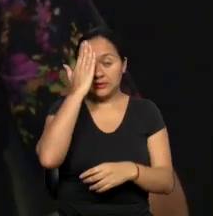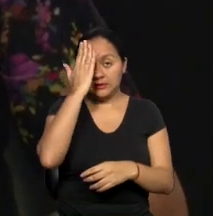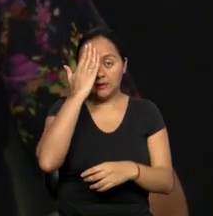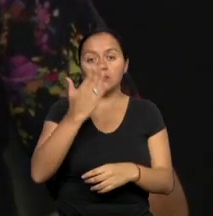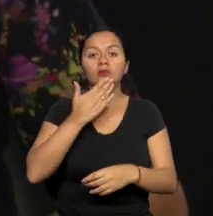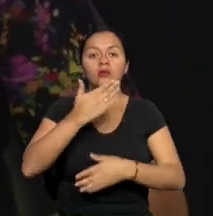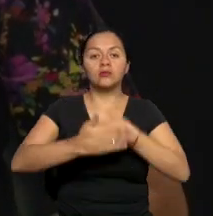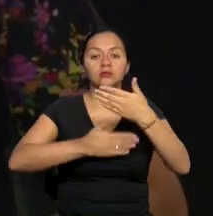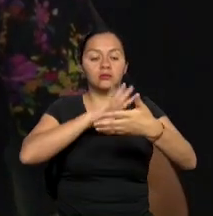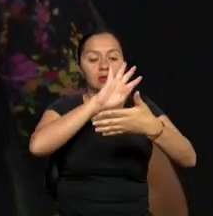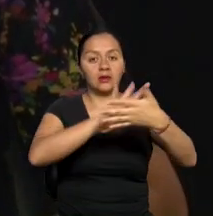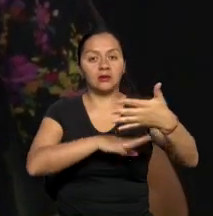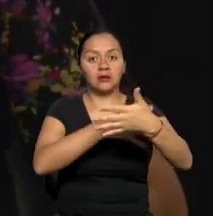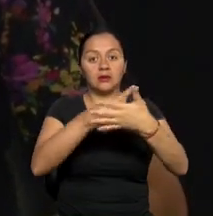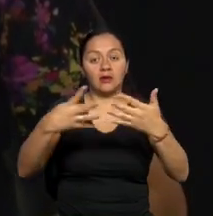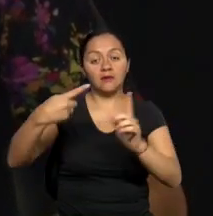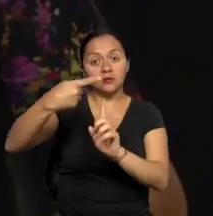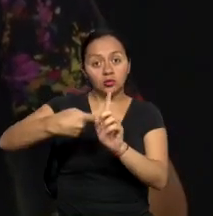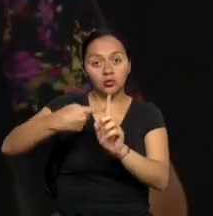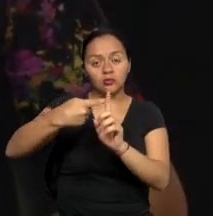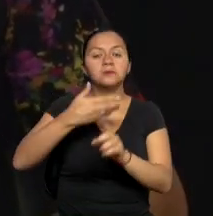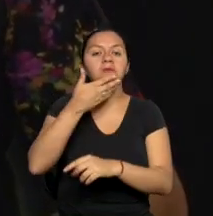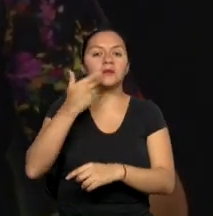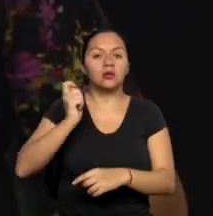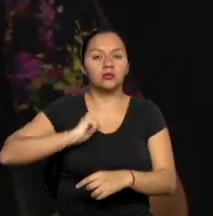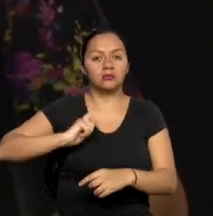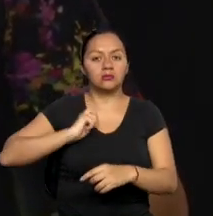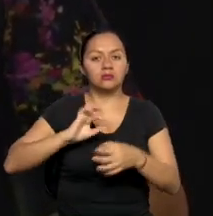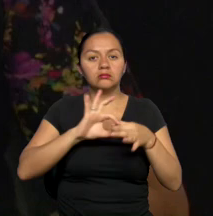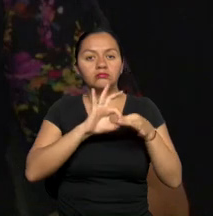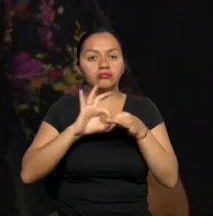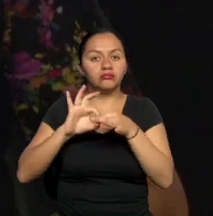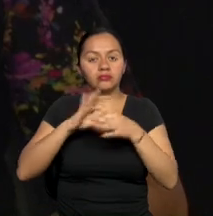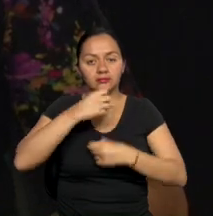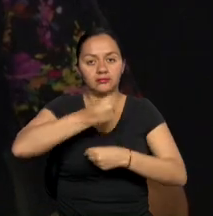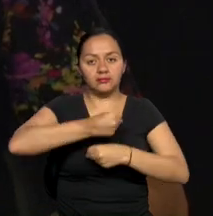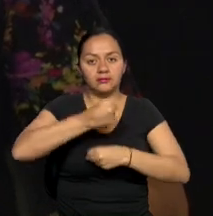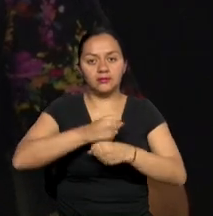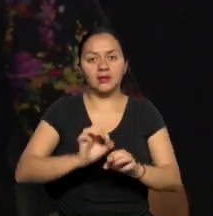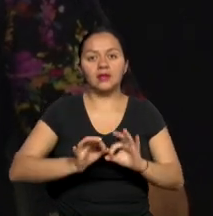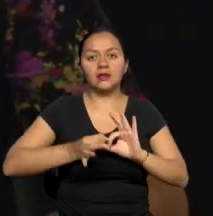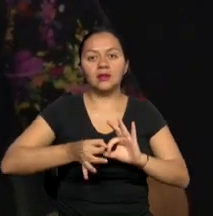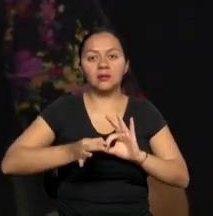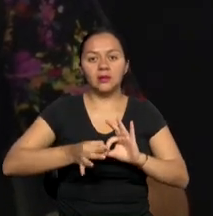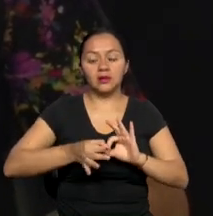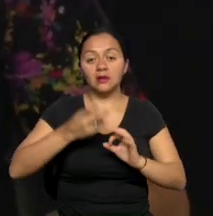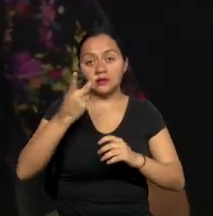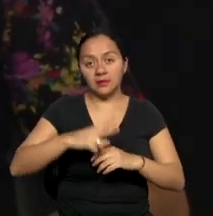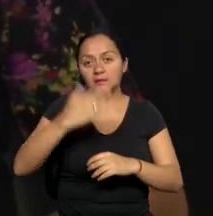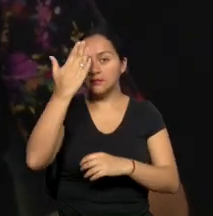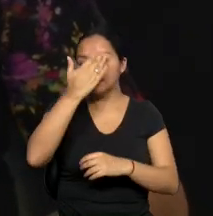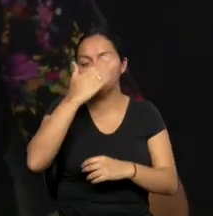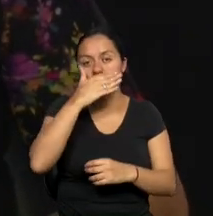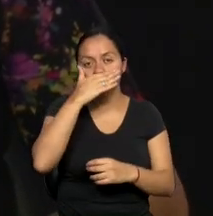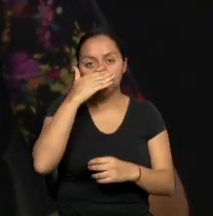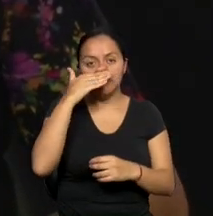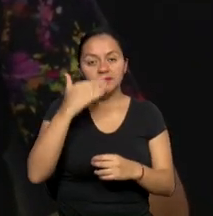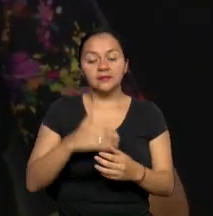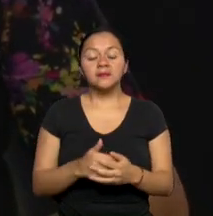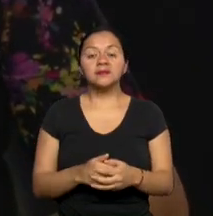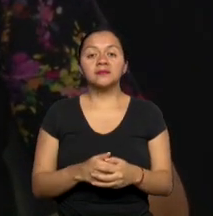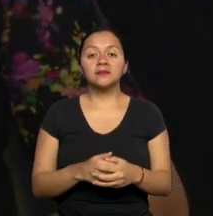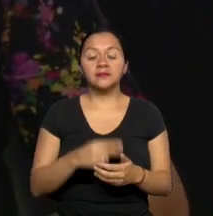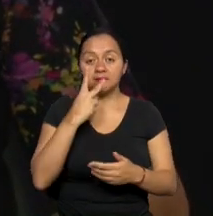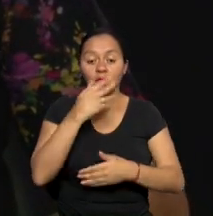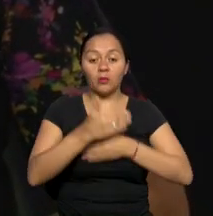dentro de la tabla salarial y eso ha mejorado también la relación laboral del intérprete con el medio de comunicación. En este